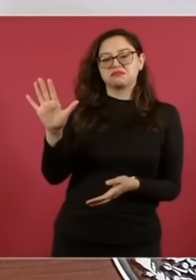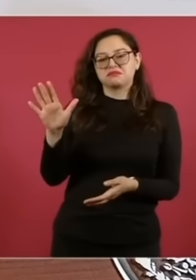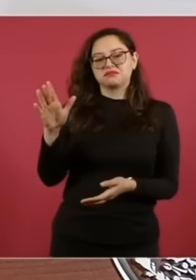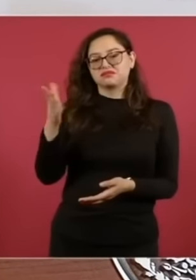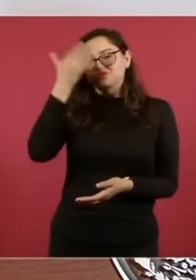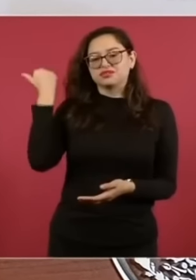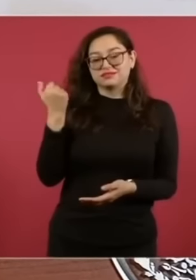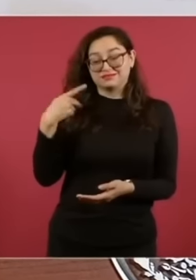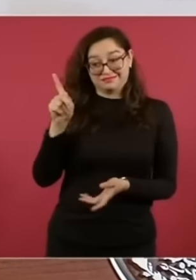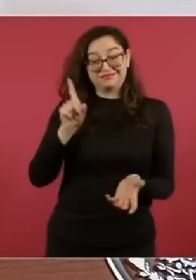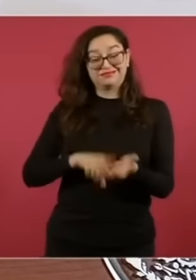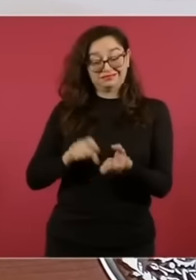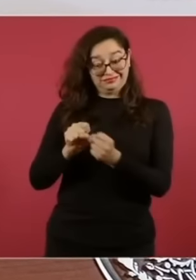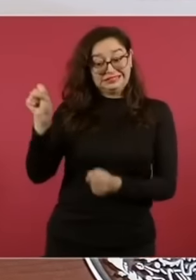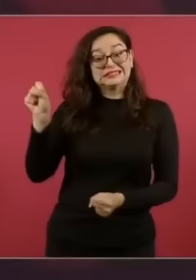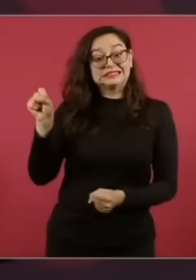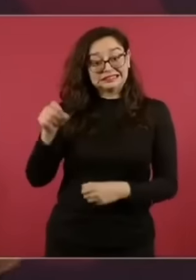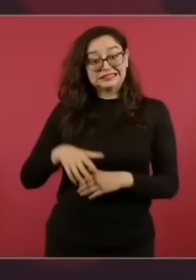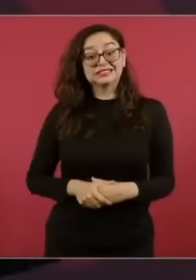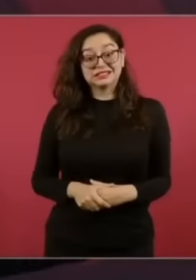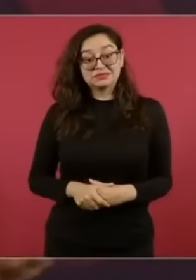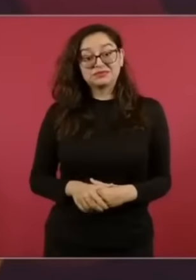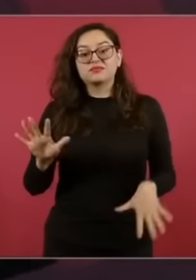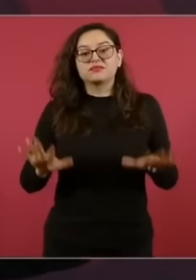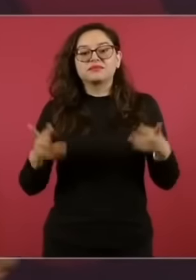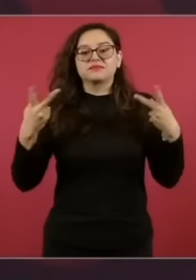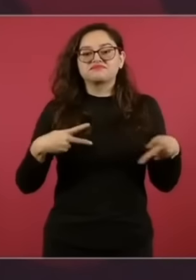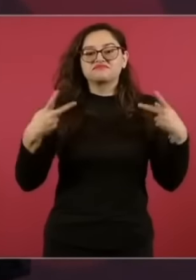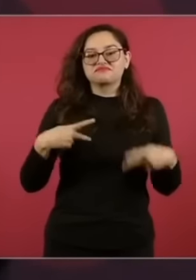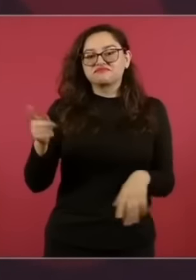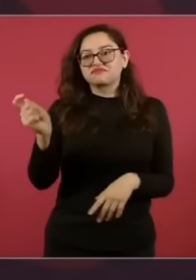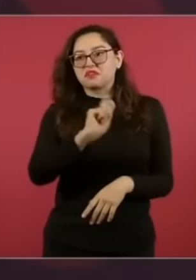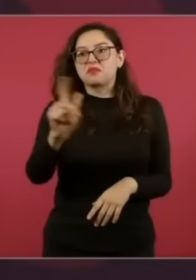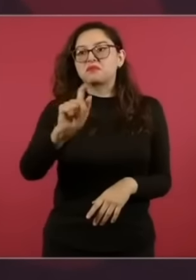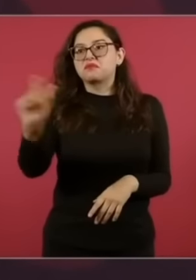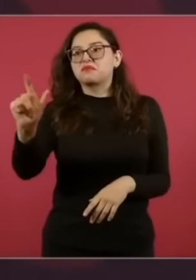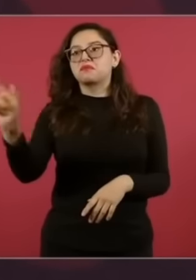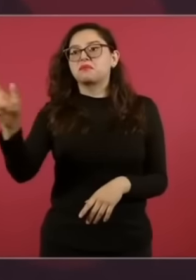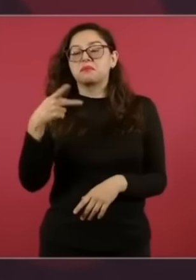Es que hay quienes son famosos, pero no leen.